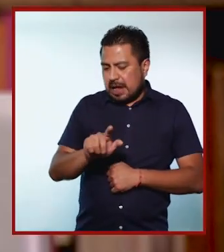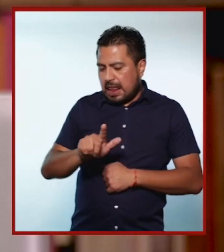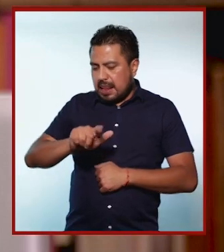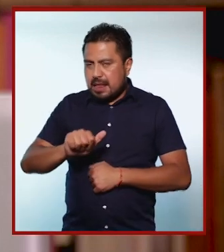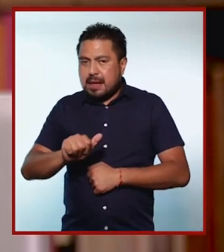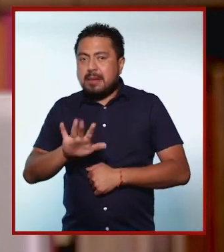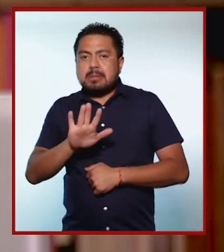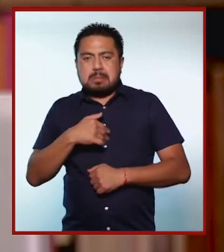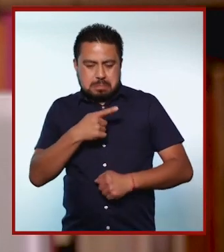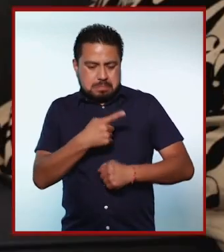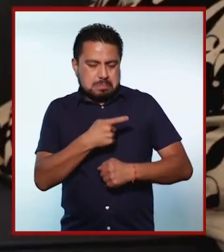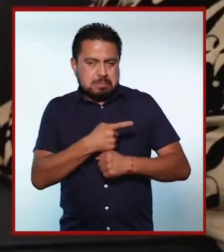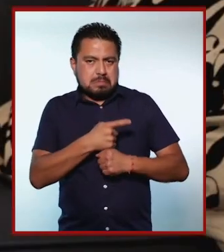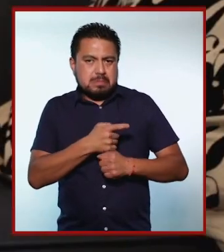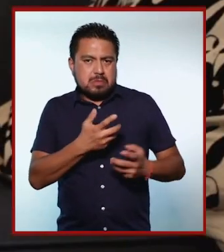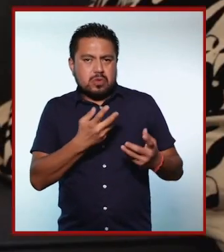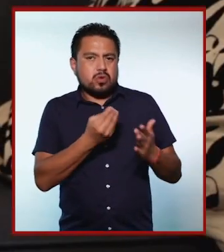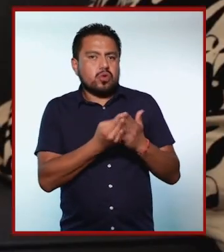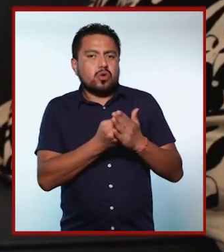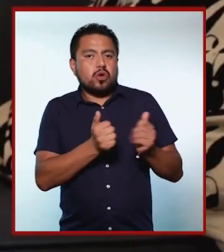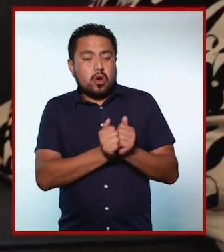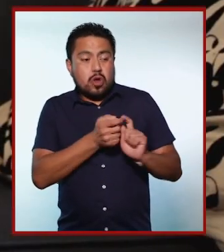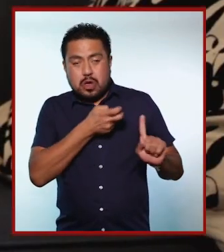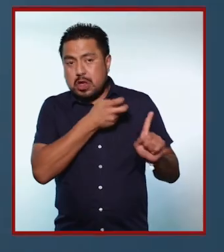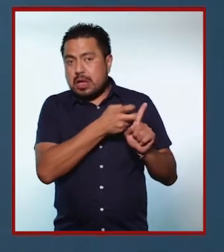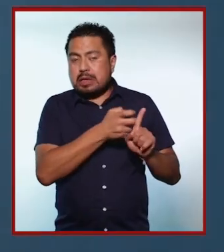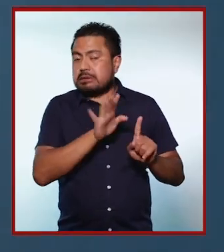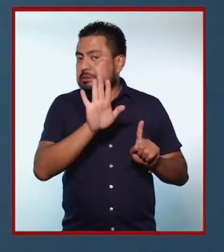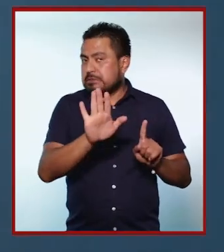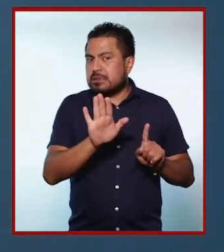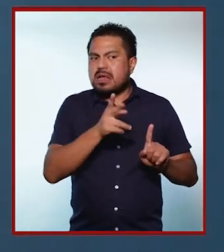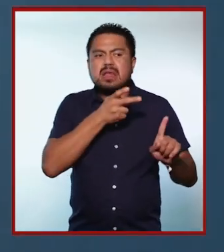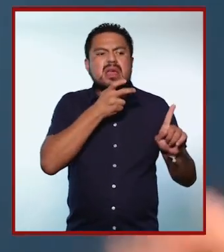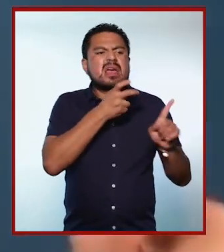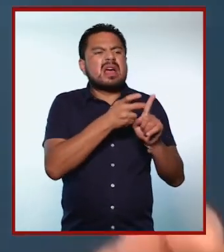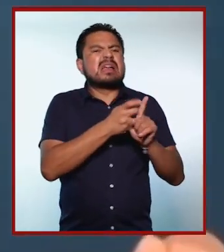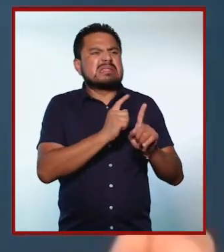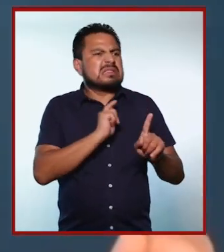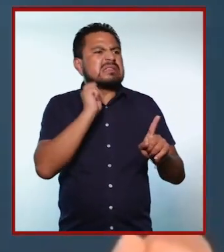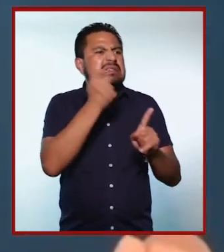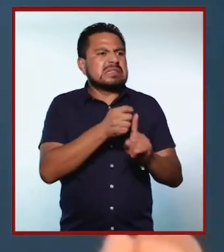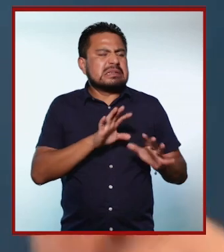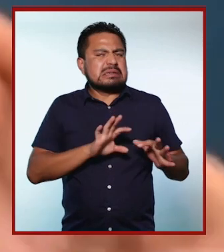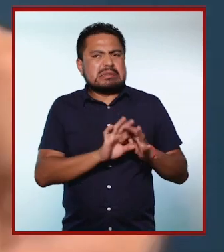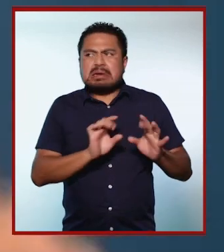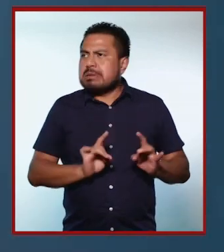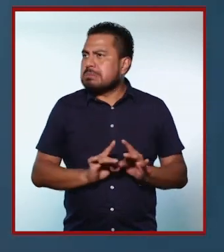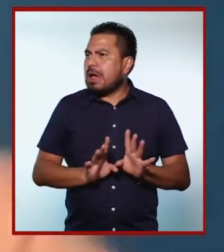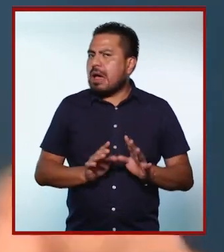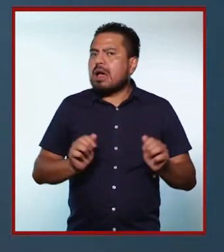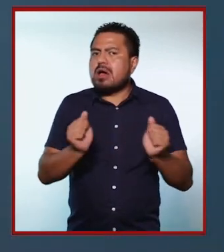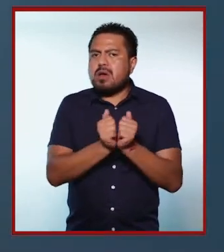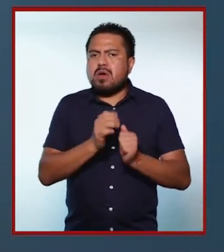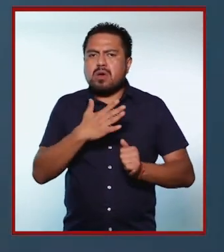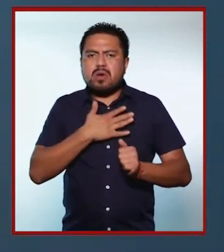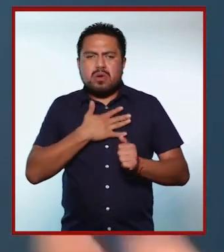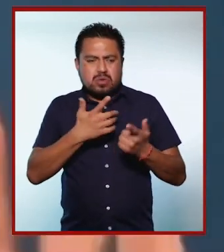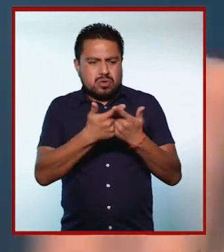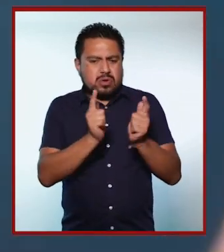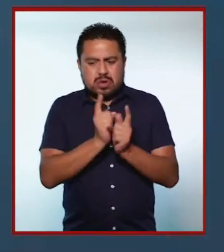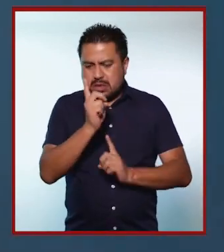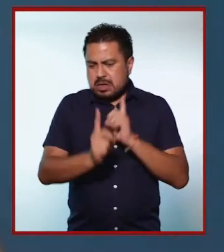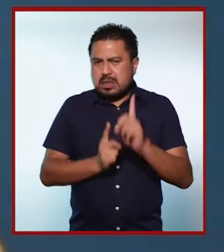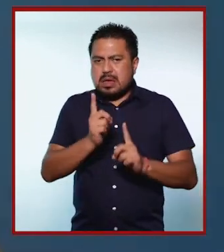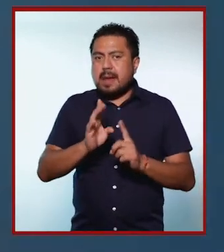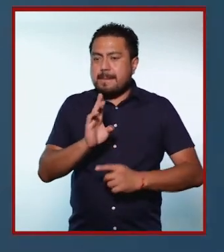Lagarde. Entonces, yo tomé mi primer clase de género con él y justamente coincidió con una de mis